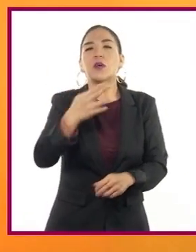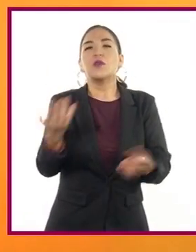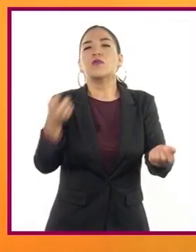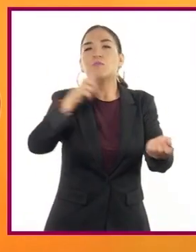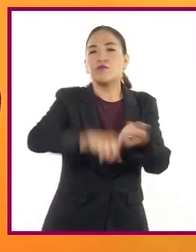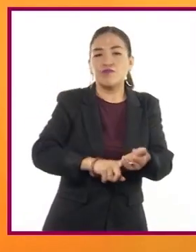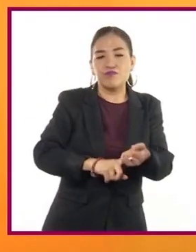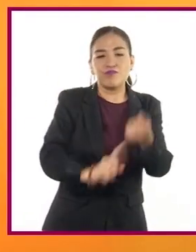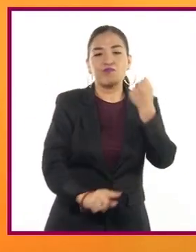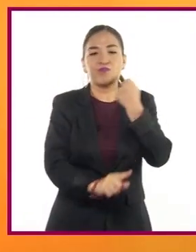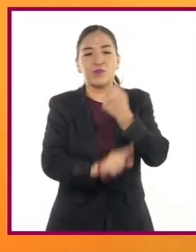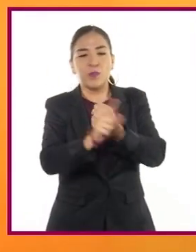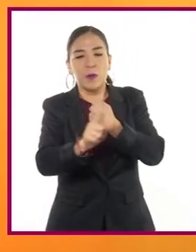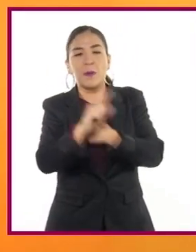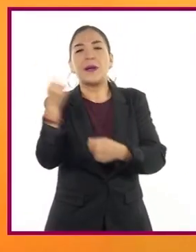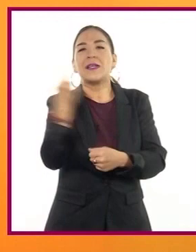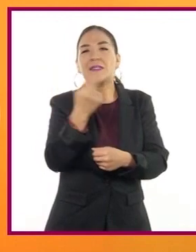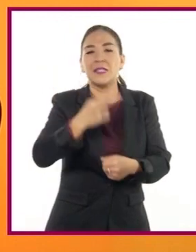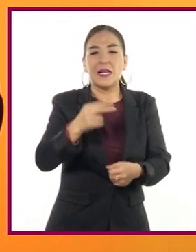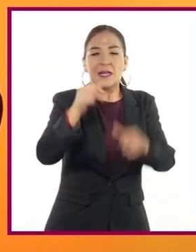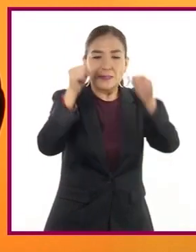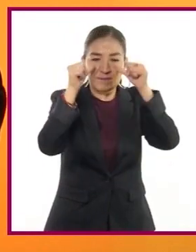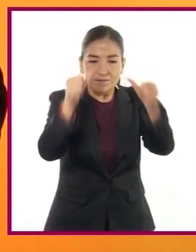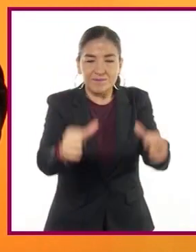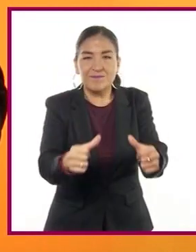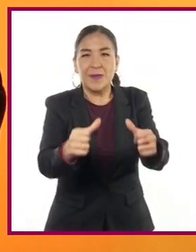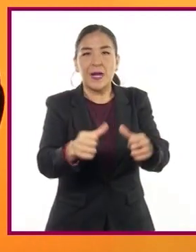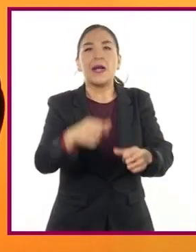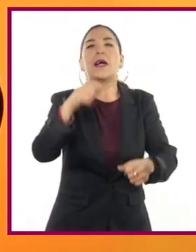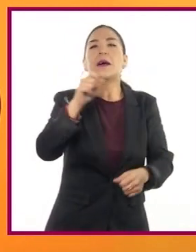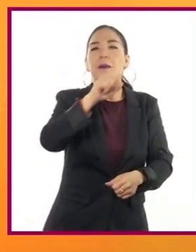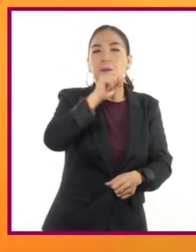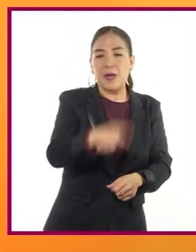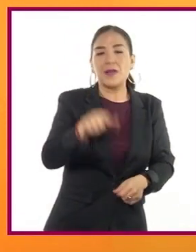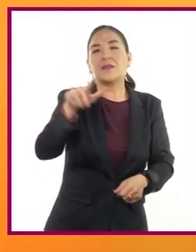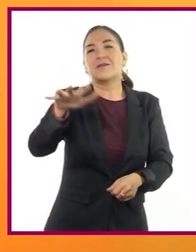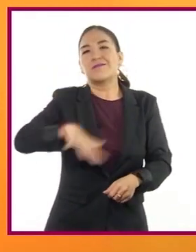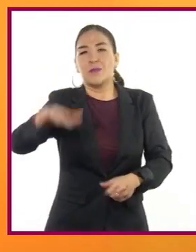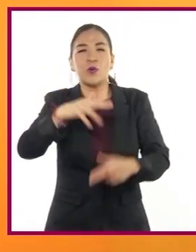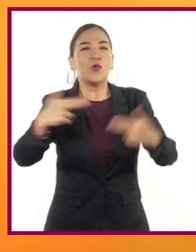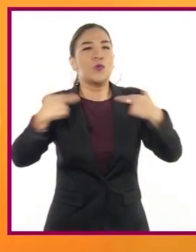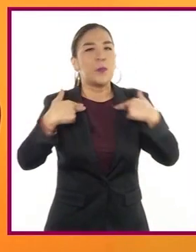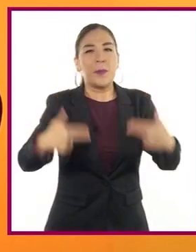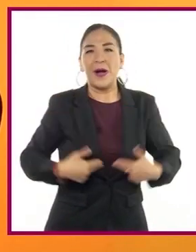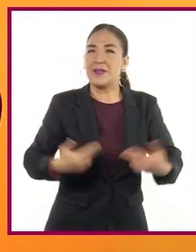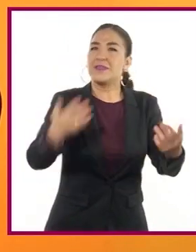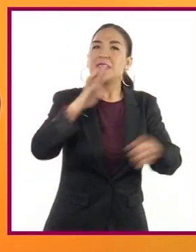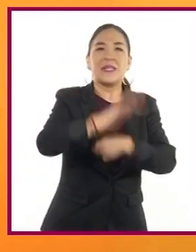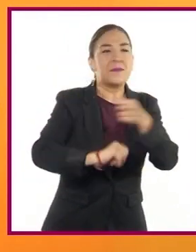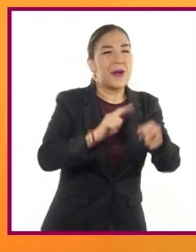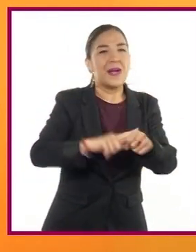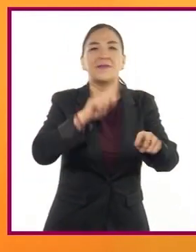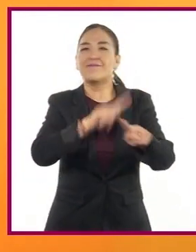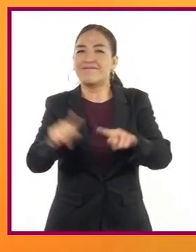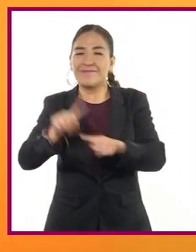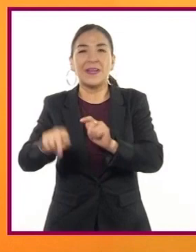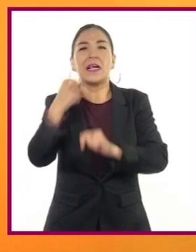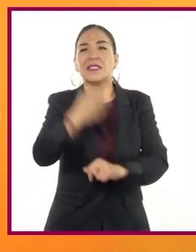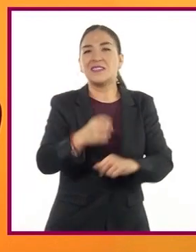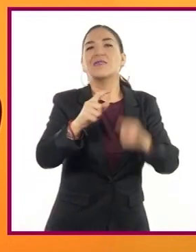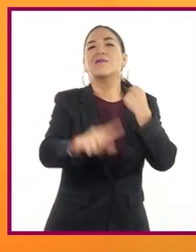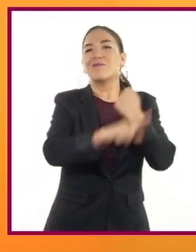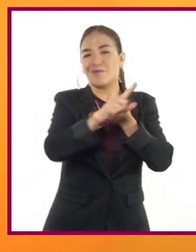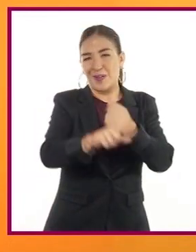circunstancia que se requiere satisfacer y es inherente a los seres vivos. Estas desencadenan diversas